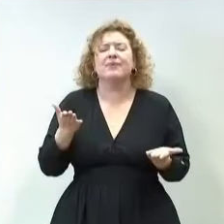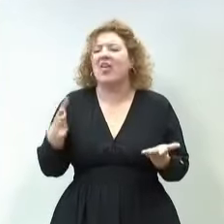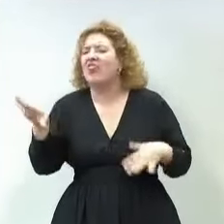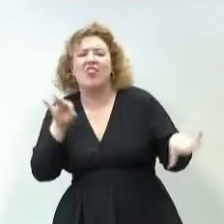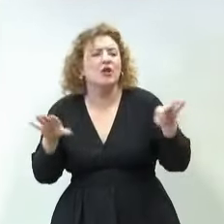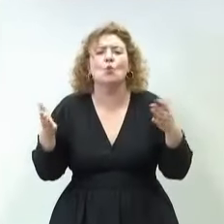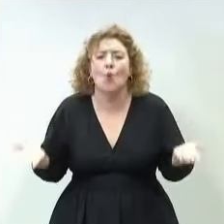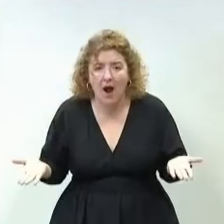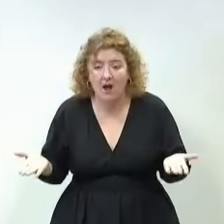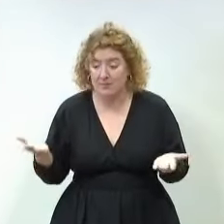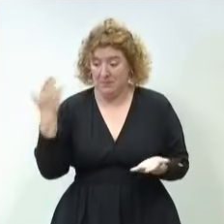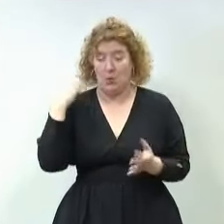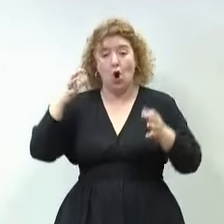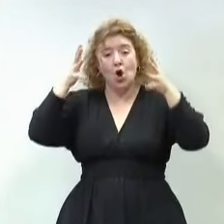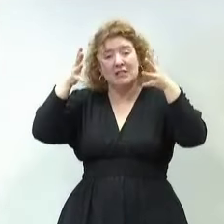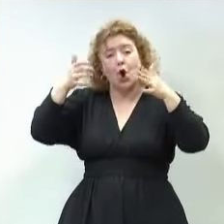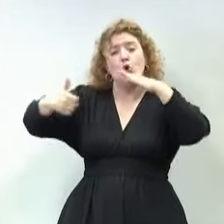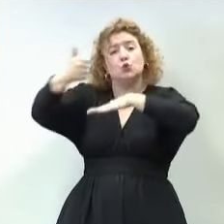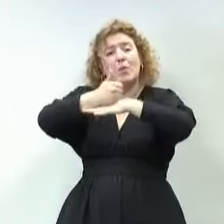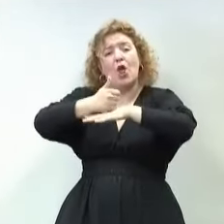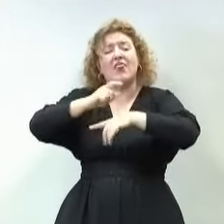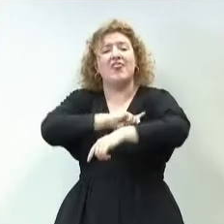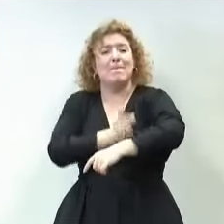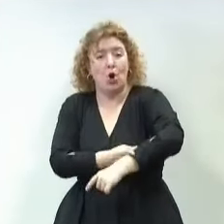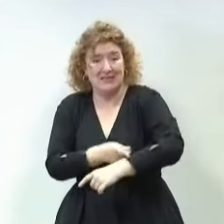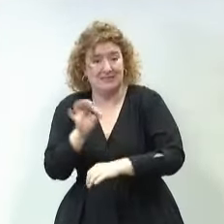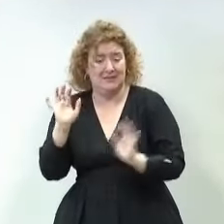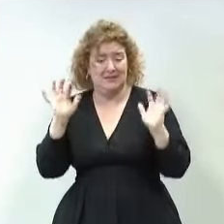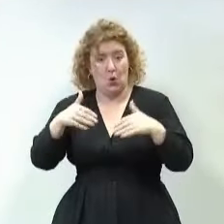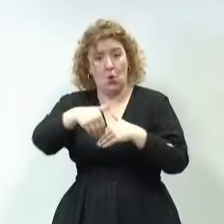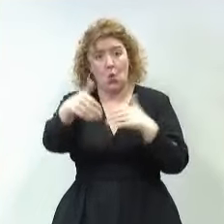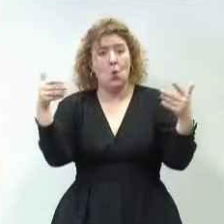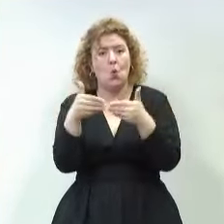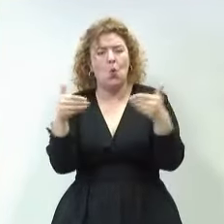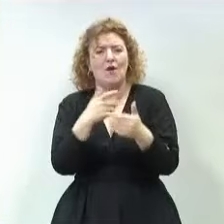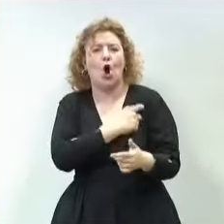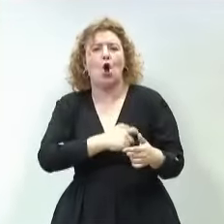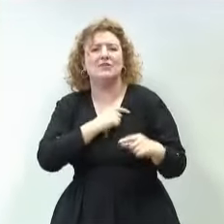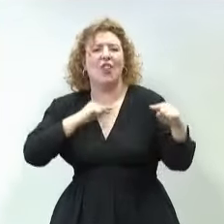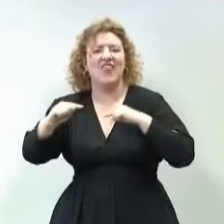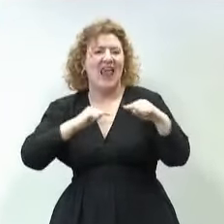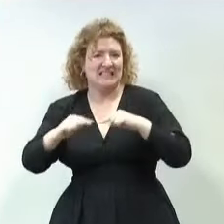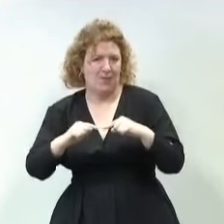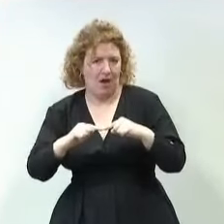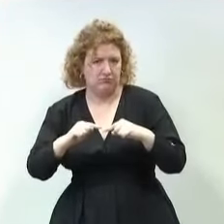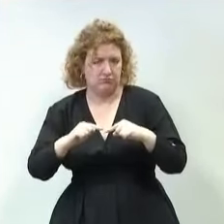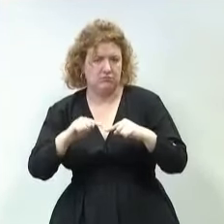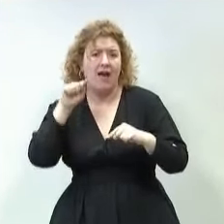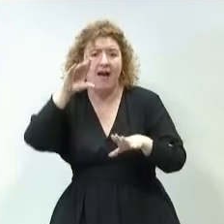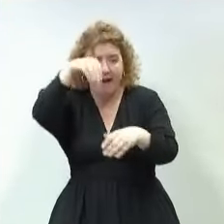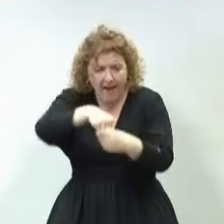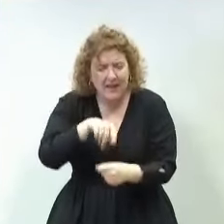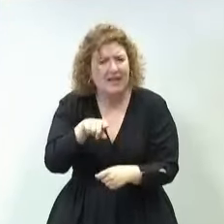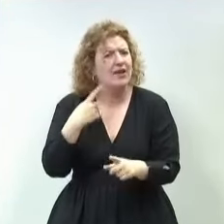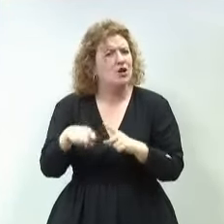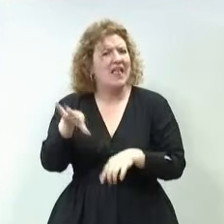ayer mismo el propio Consejo Superior de Deporte convocó para este próximo jueves su comisión directiva para adoptar ahí las